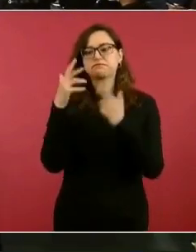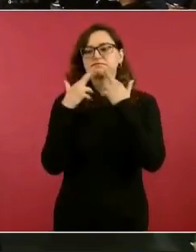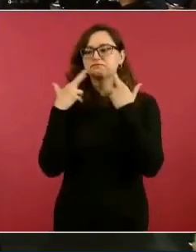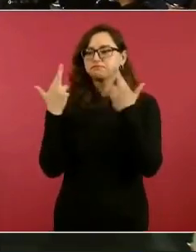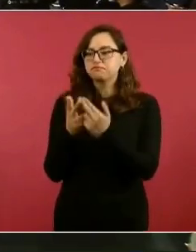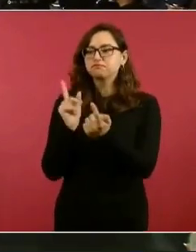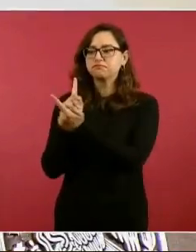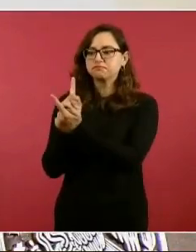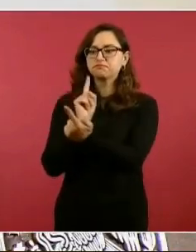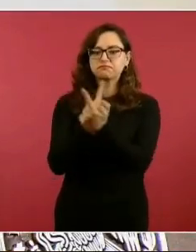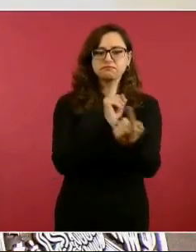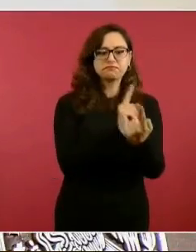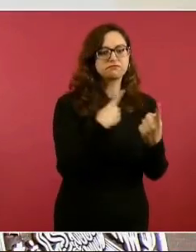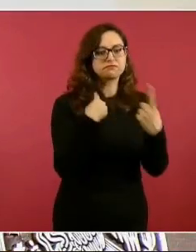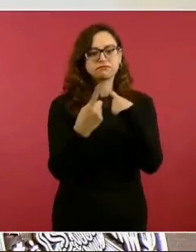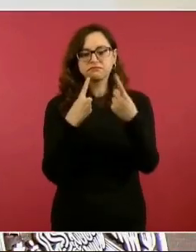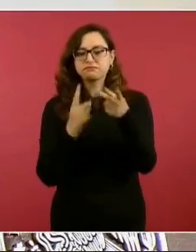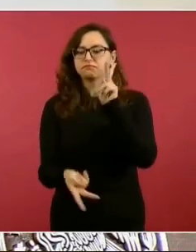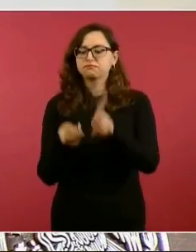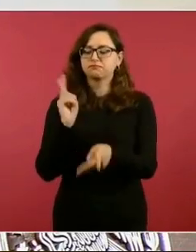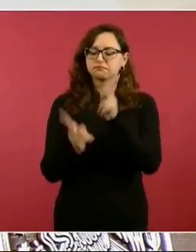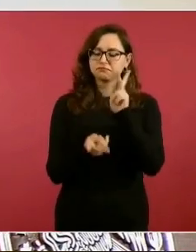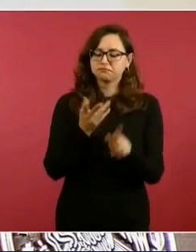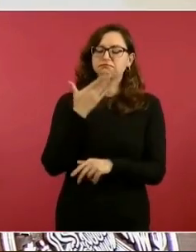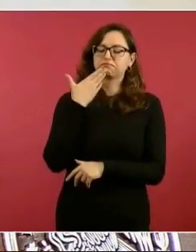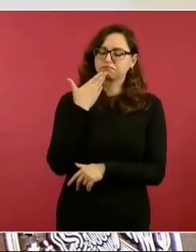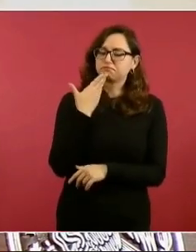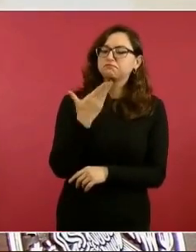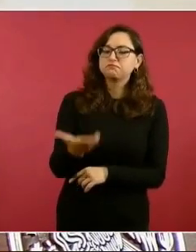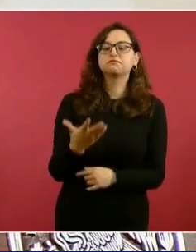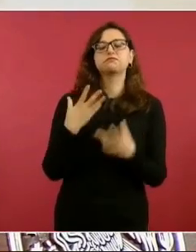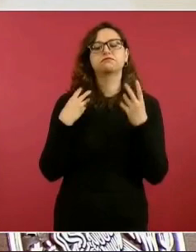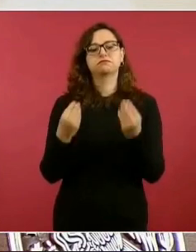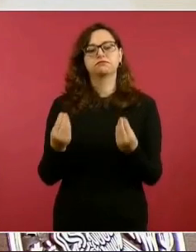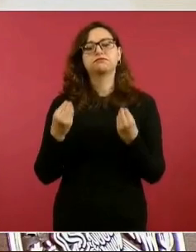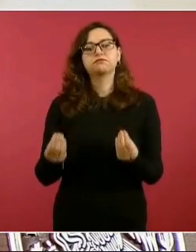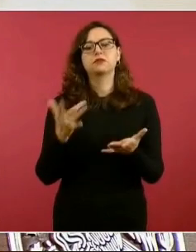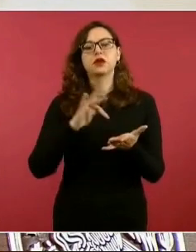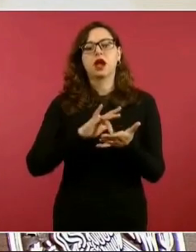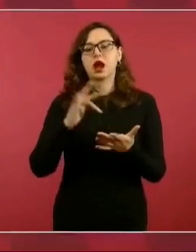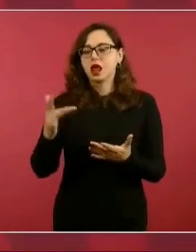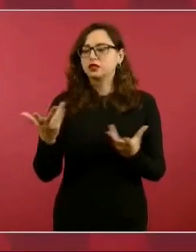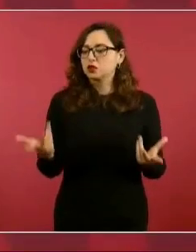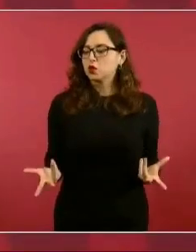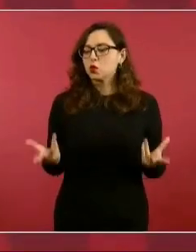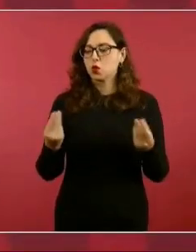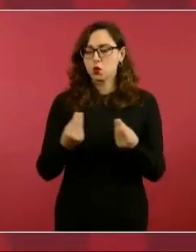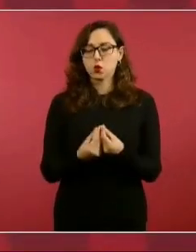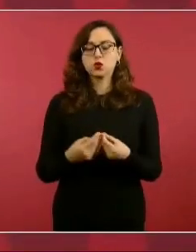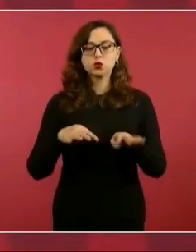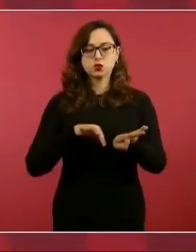Se está trabajando de manera conjunta,